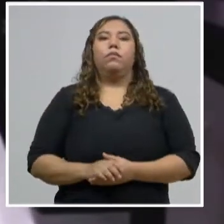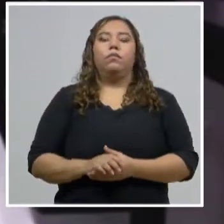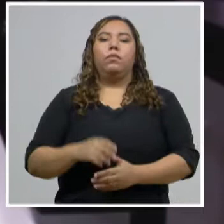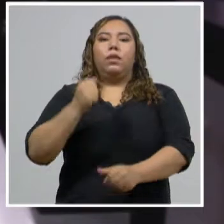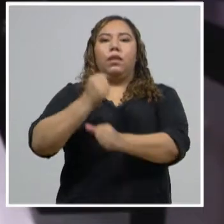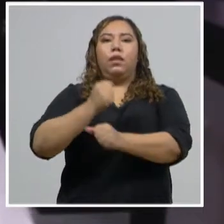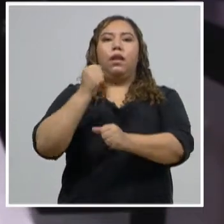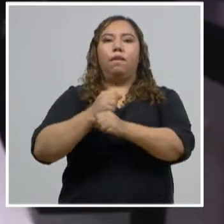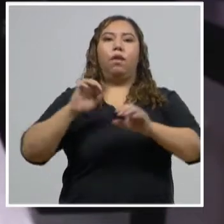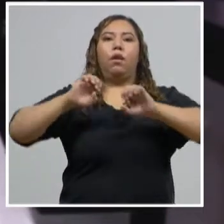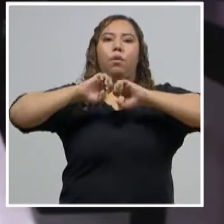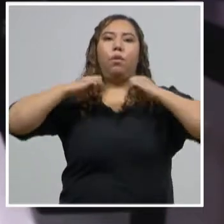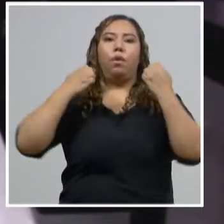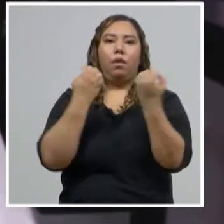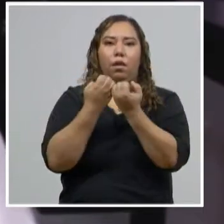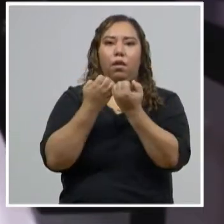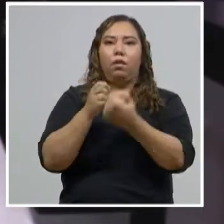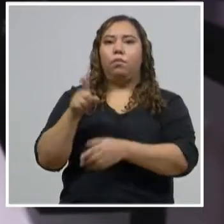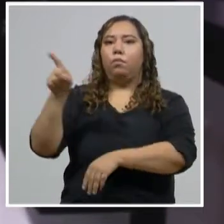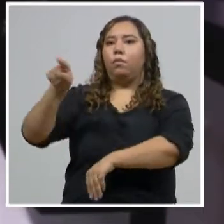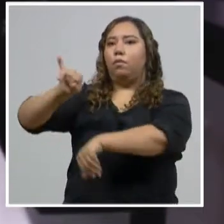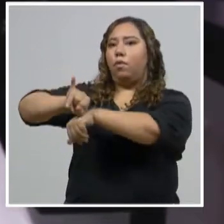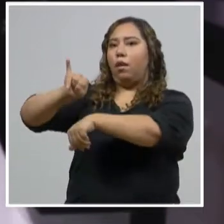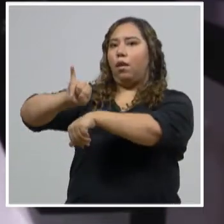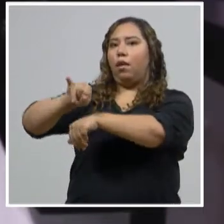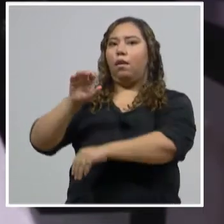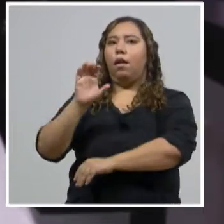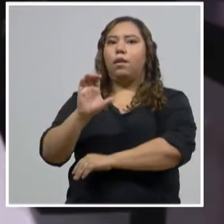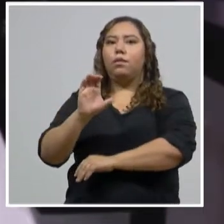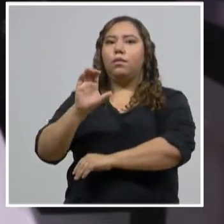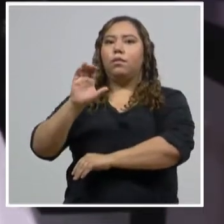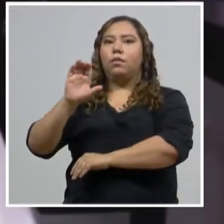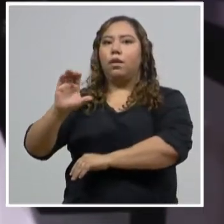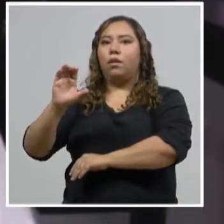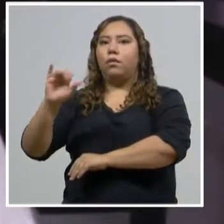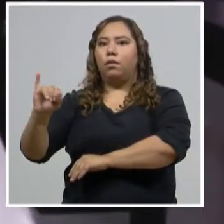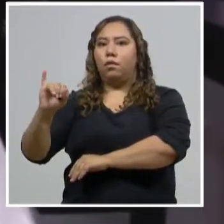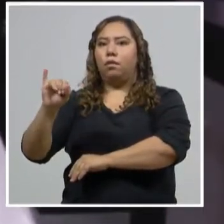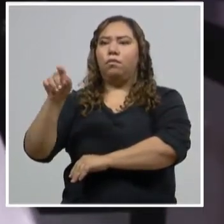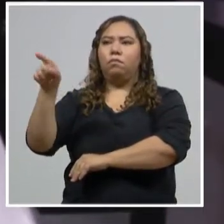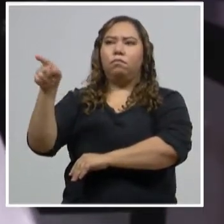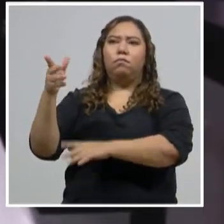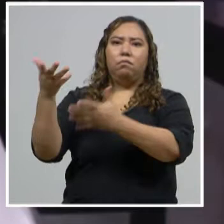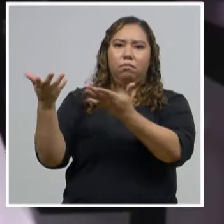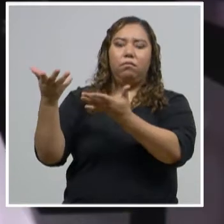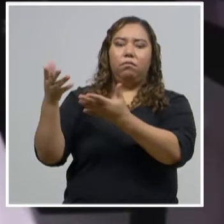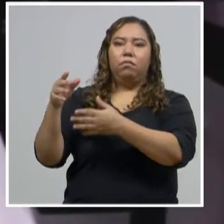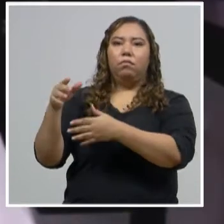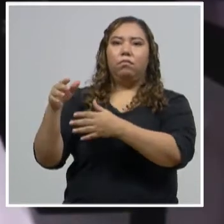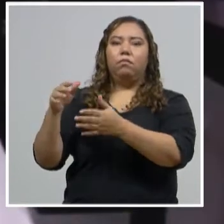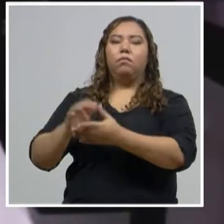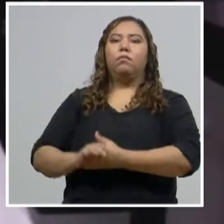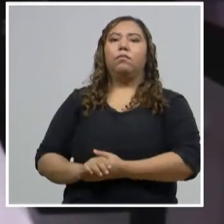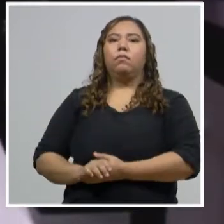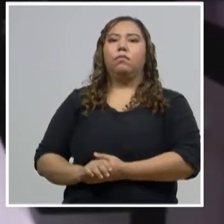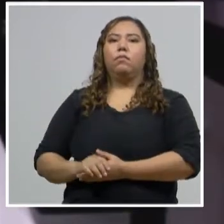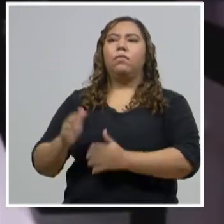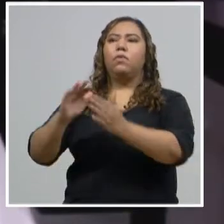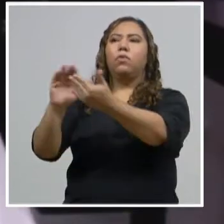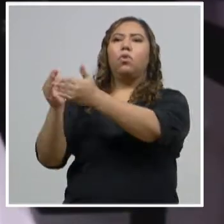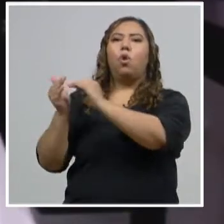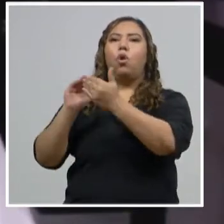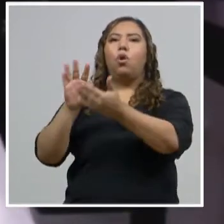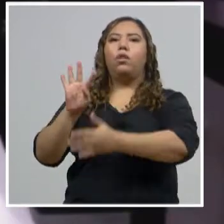Evangélica CCI en la colonia El Trapiche. Y es así, compatriotas, amigos que nos sintonizan